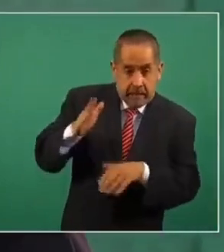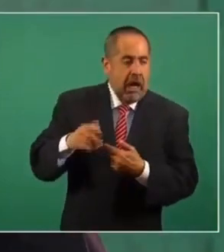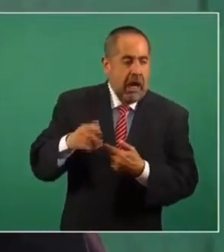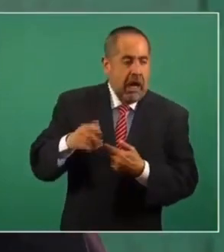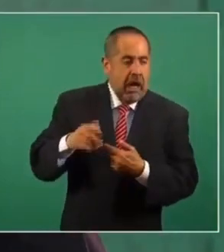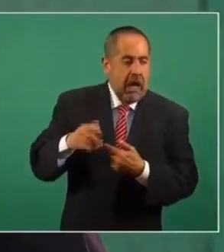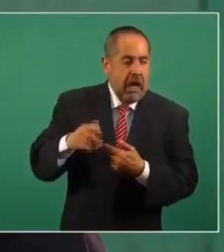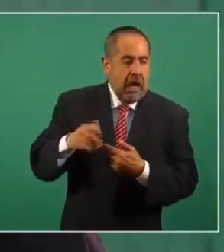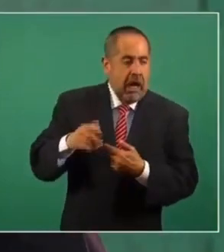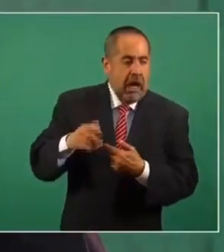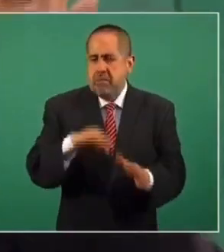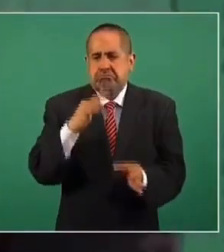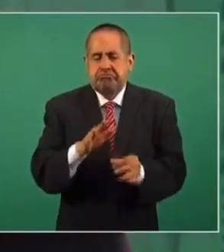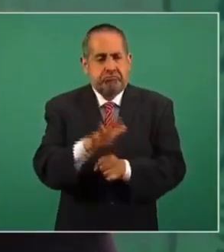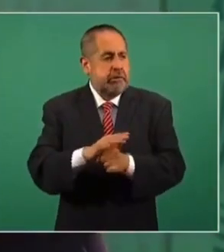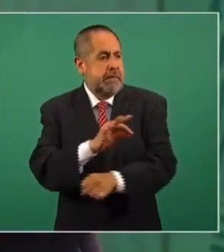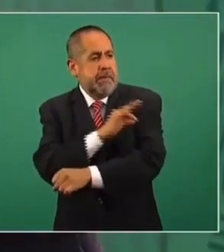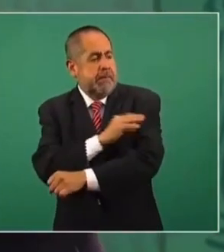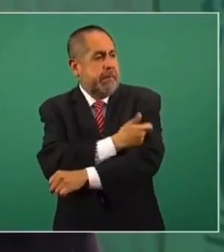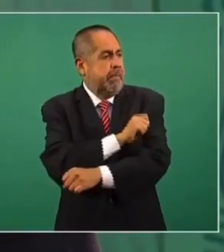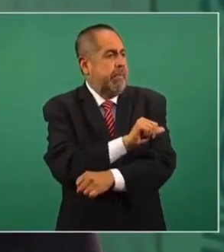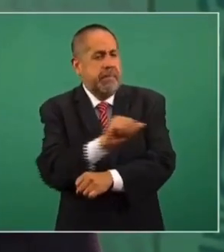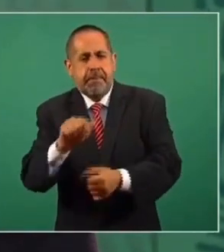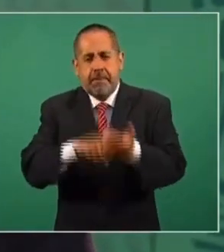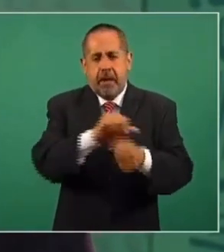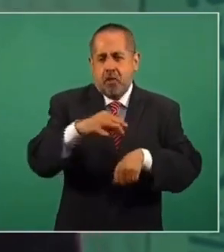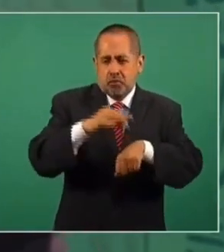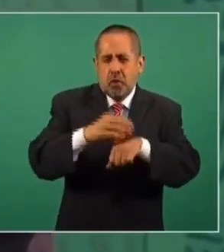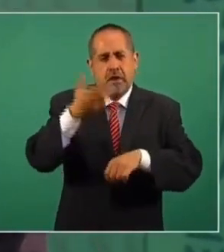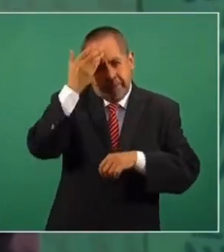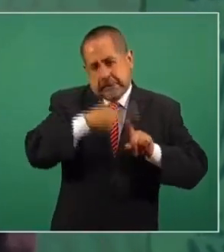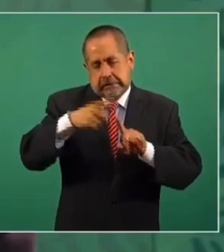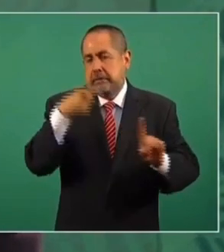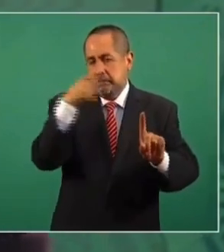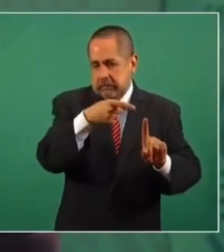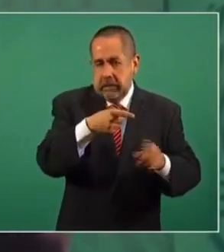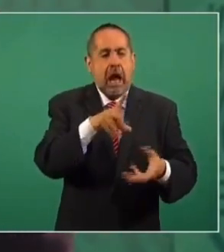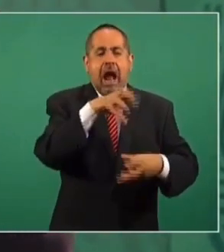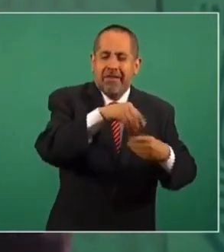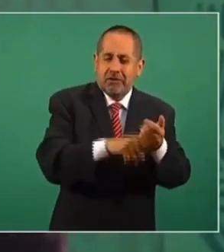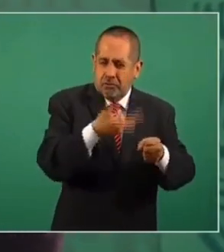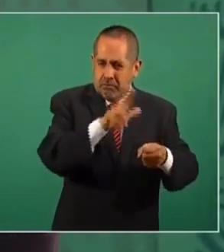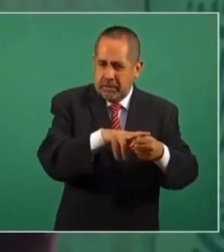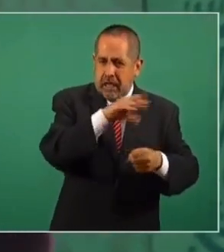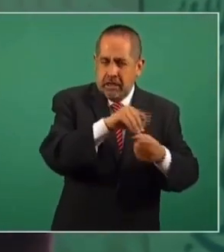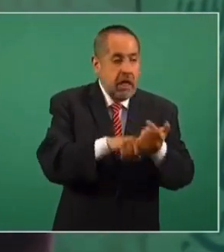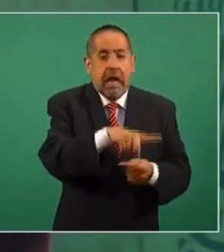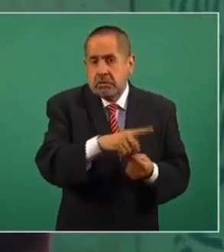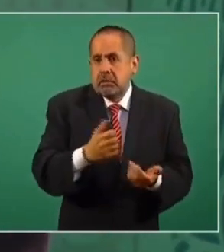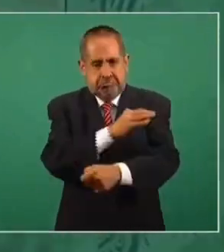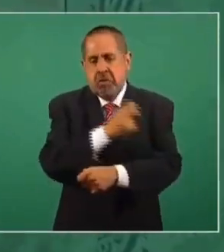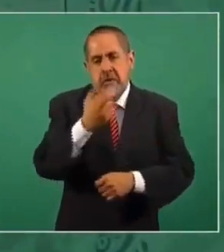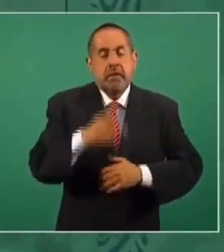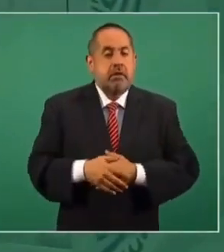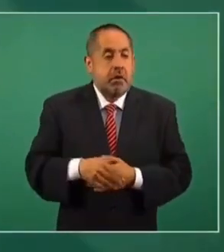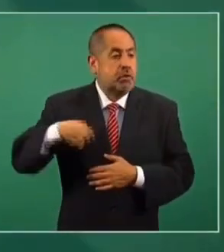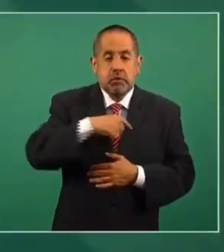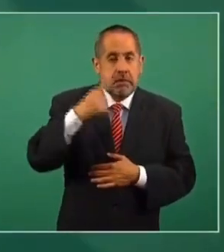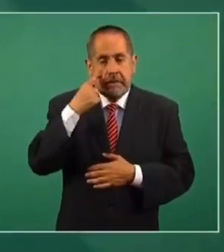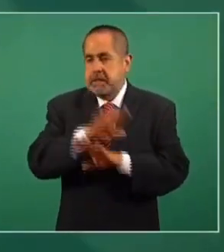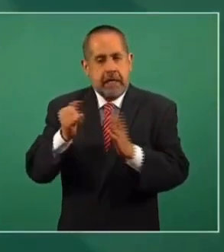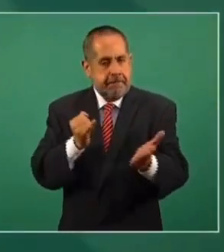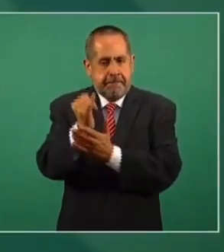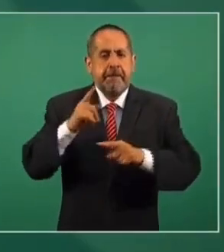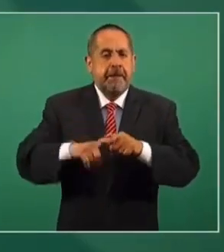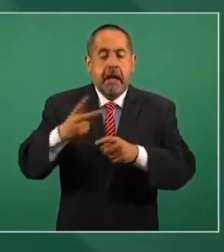terminar con esta población objetivo, que son los trabajadores de la salud los que están salvando vidas desde hace tiempo. Hemos tomado la decisión